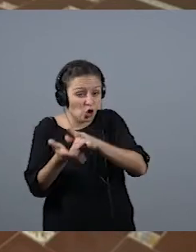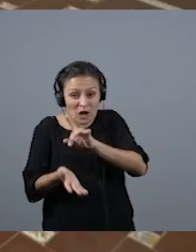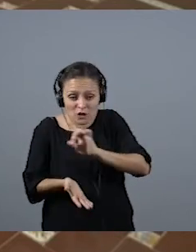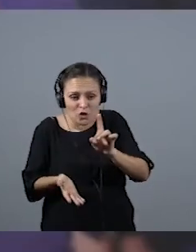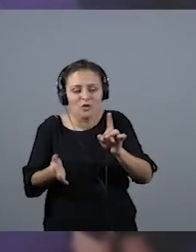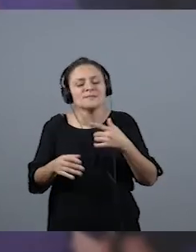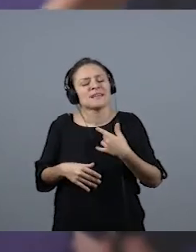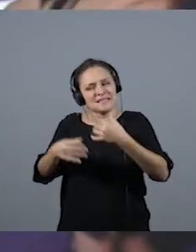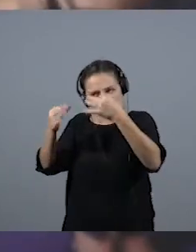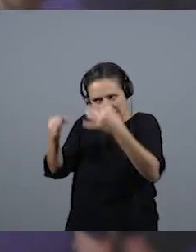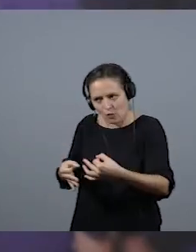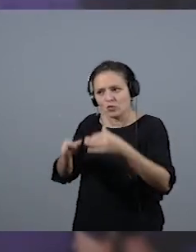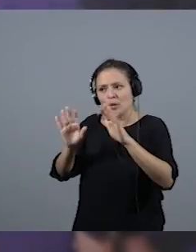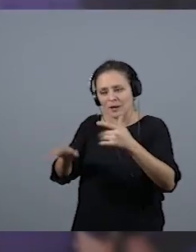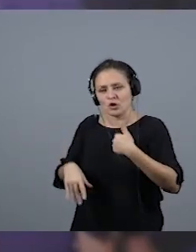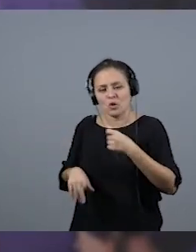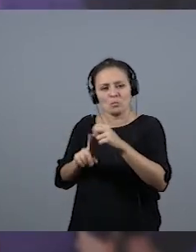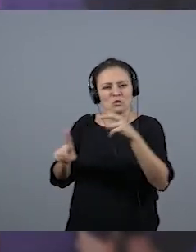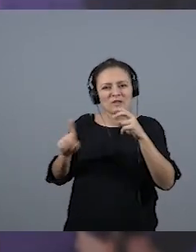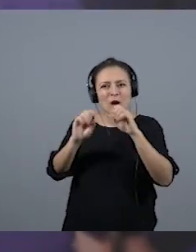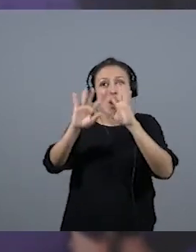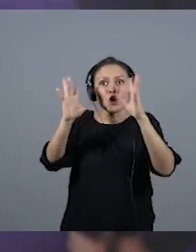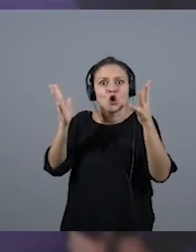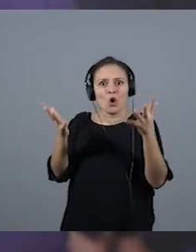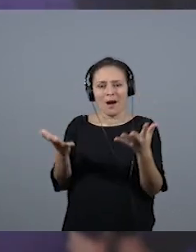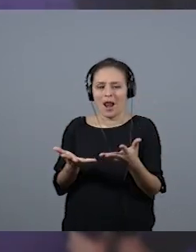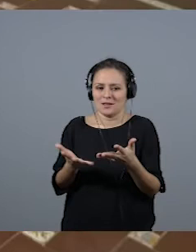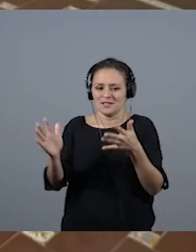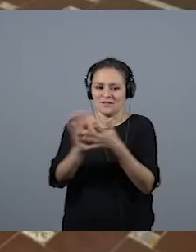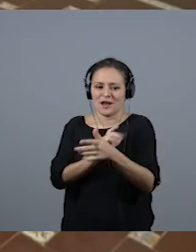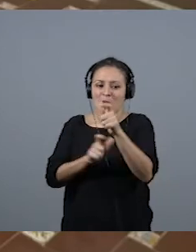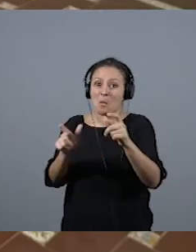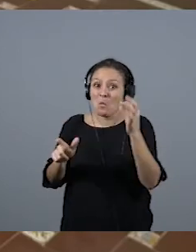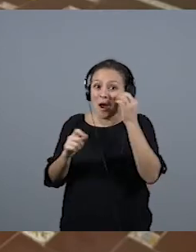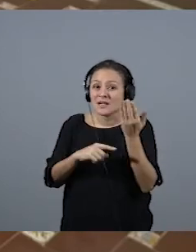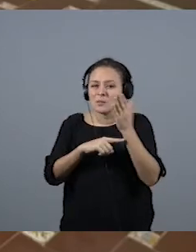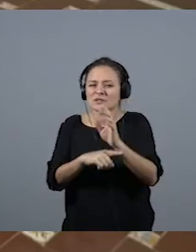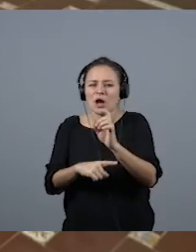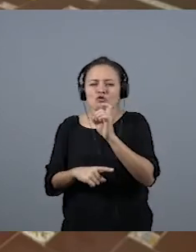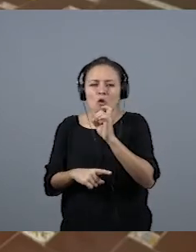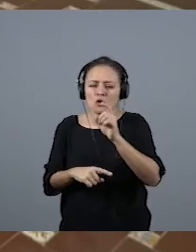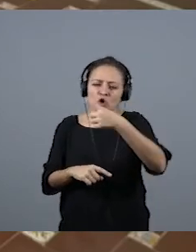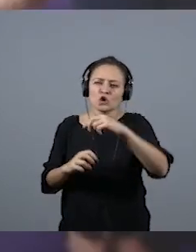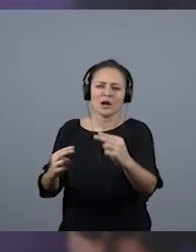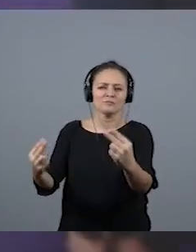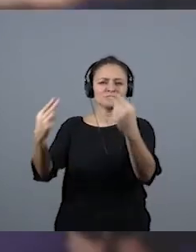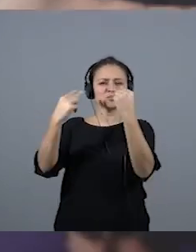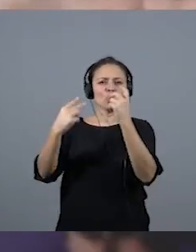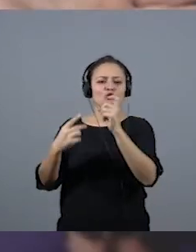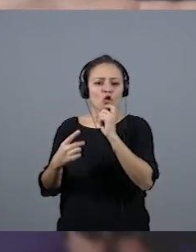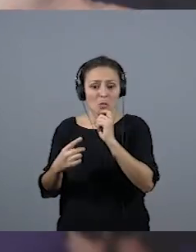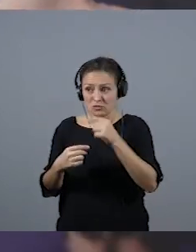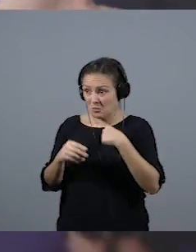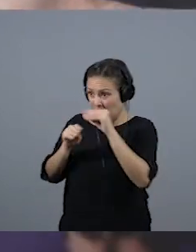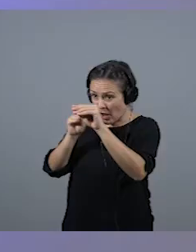pero yo me refiero a una visión más global de cómo estamos representadas ahora mismo las mujeres o cómo nos vemos las mujeres en los medios y les pregunto a